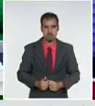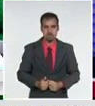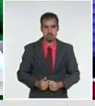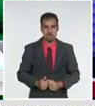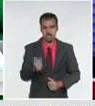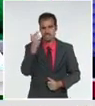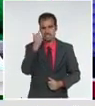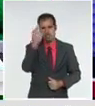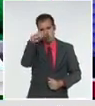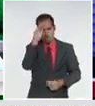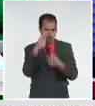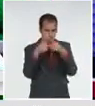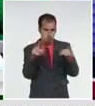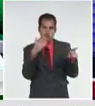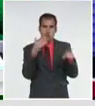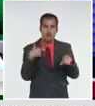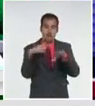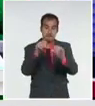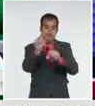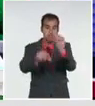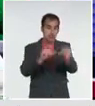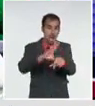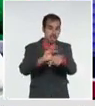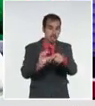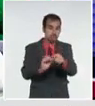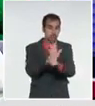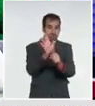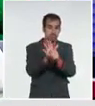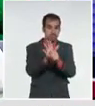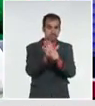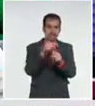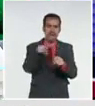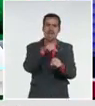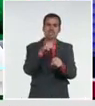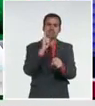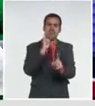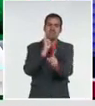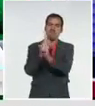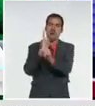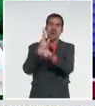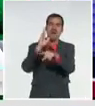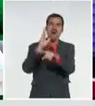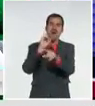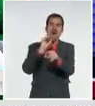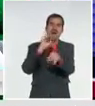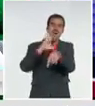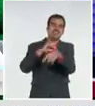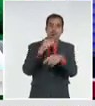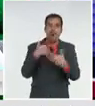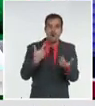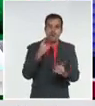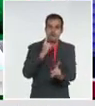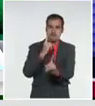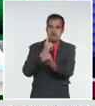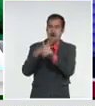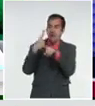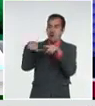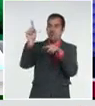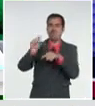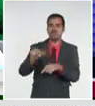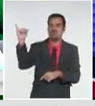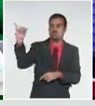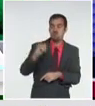relacionados con viajeros internacionales del 1 de noviembre hasta la fecha,